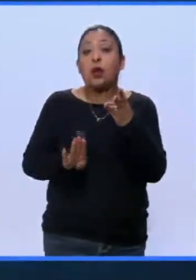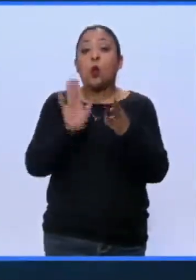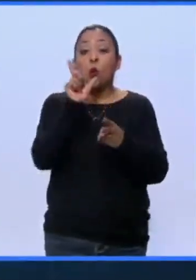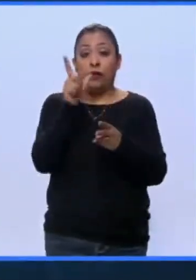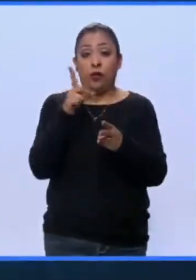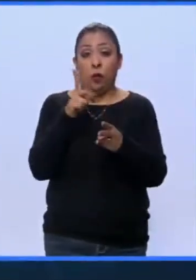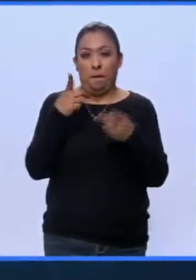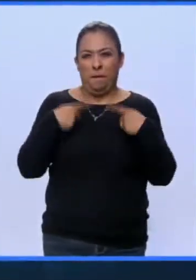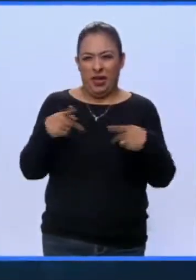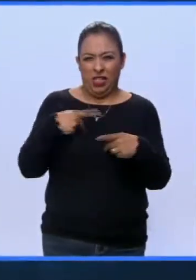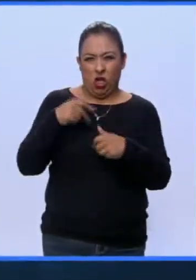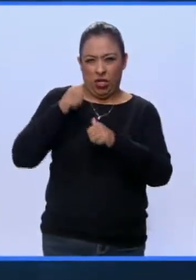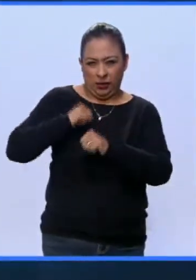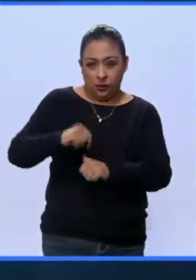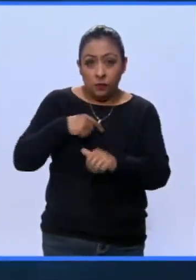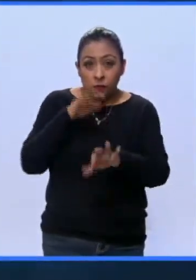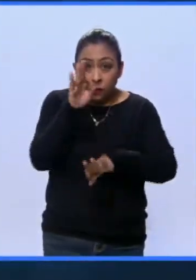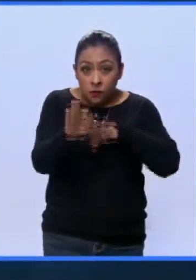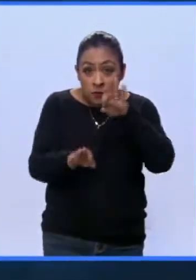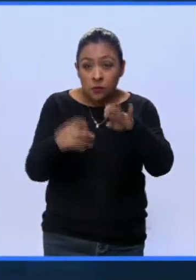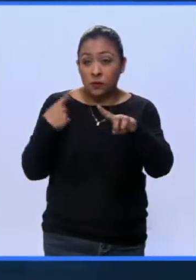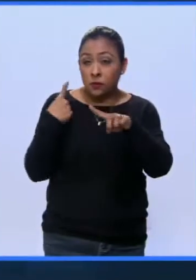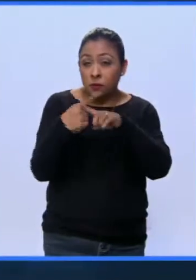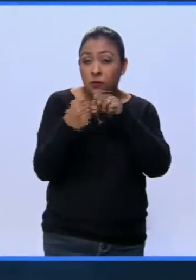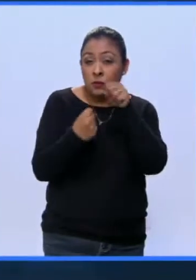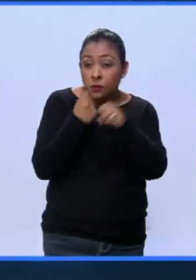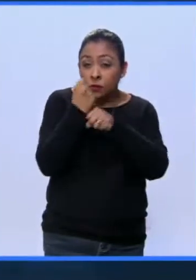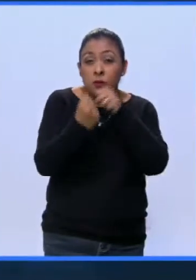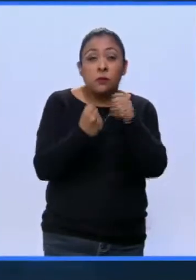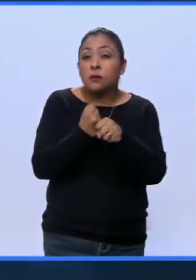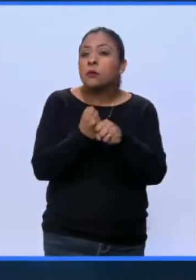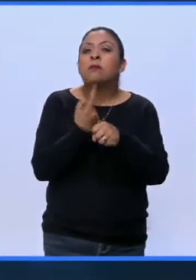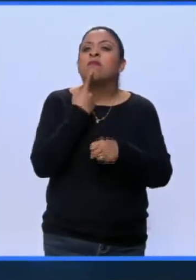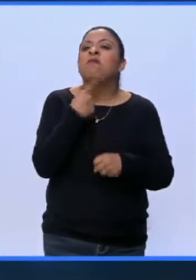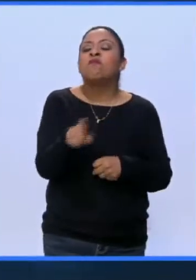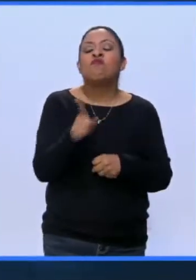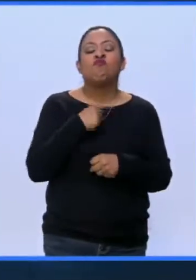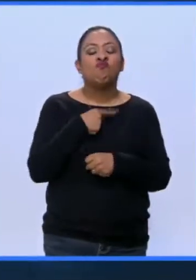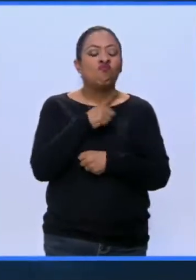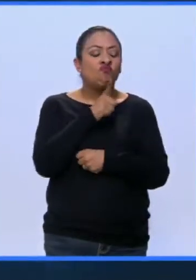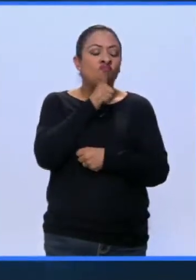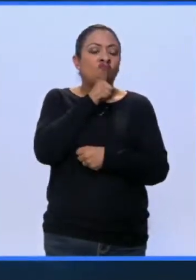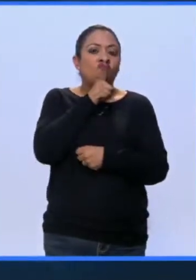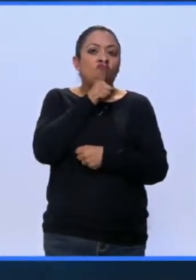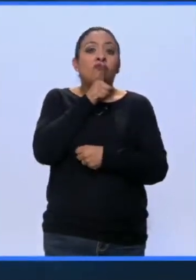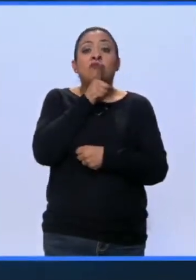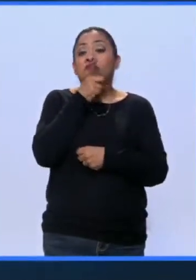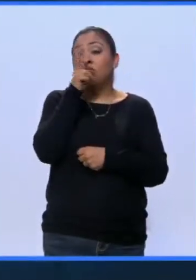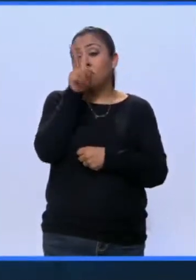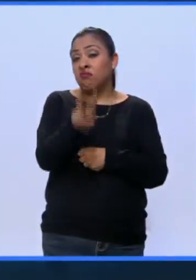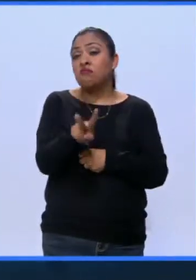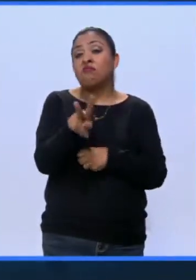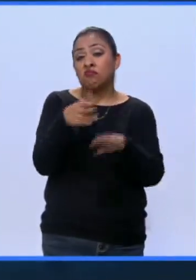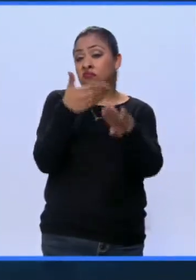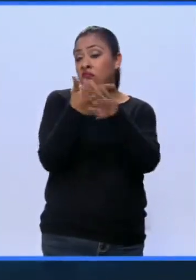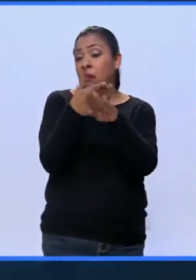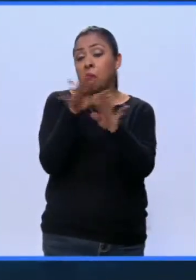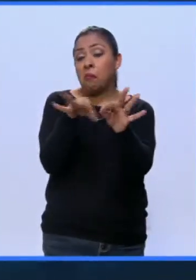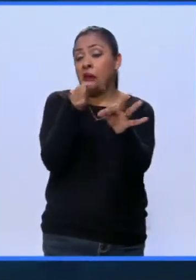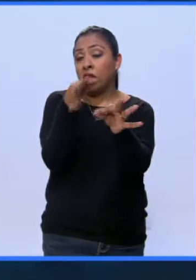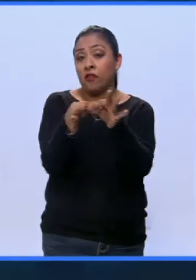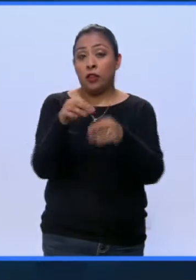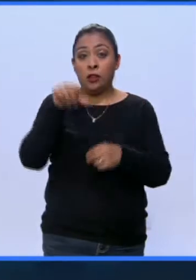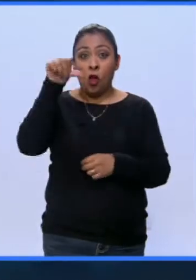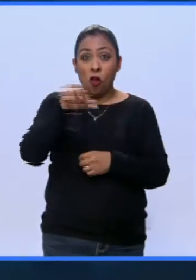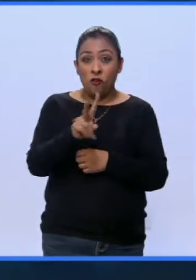trato que las autoridades les han dado durante años, no denuncian. Son víctimas perfectas. La violencia de hoy